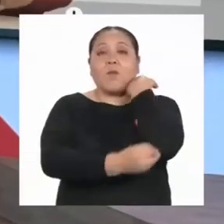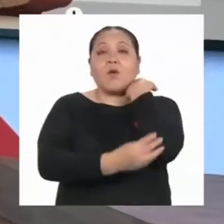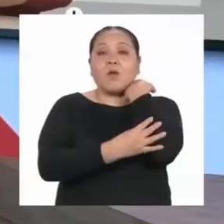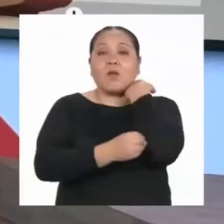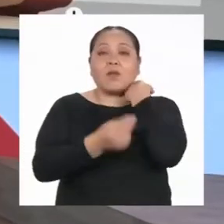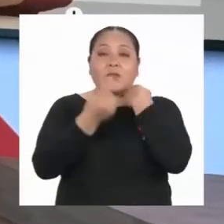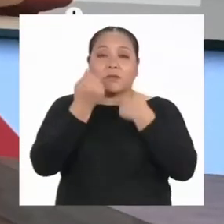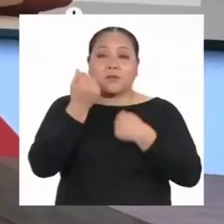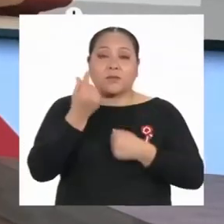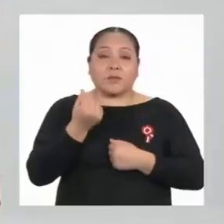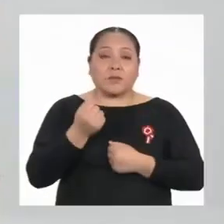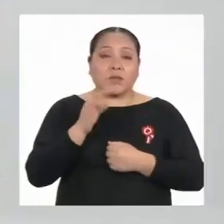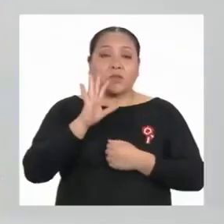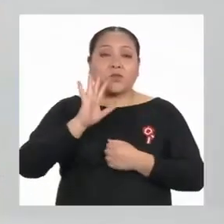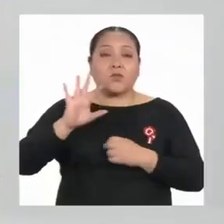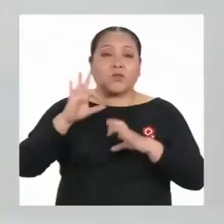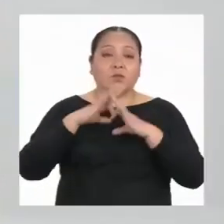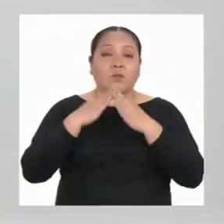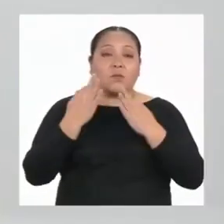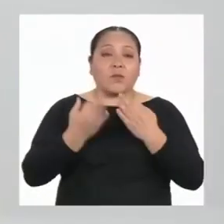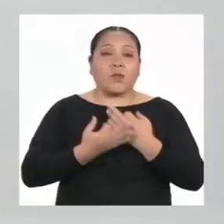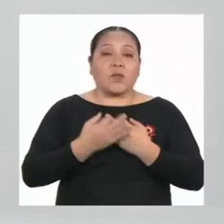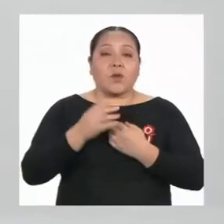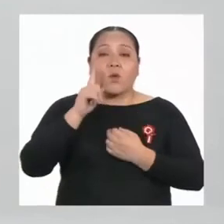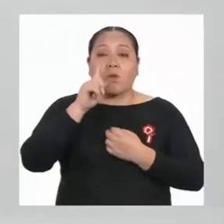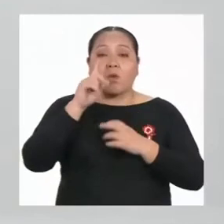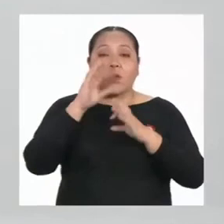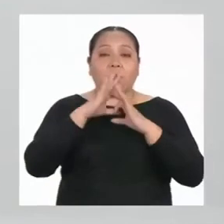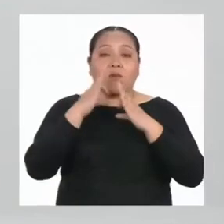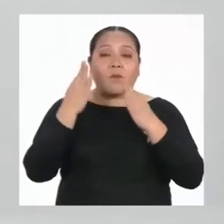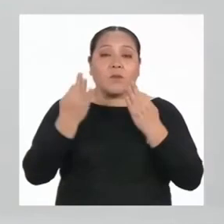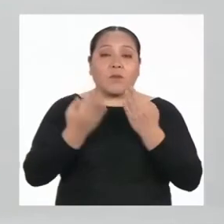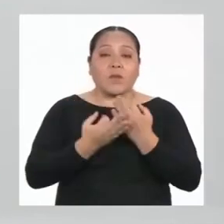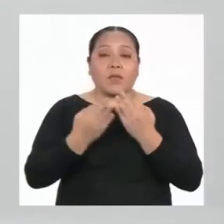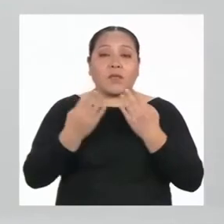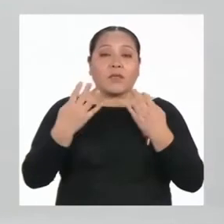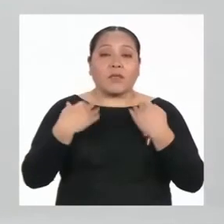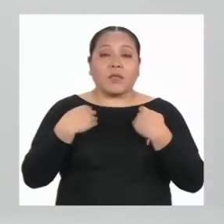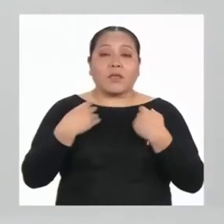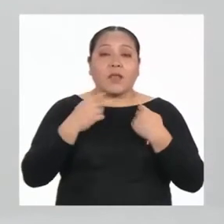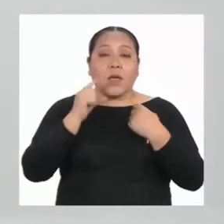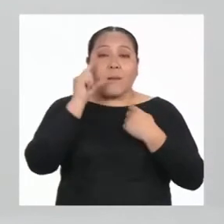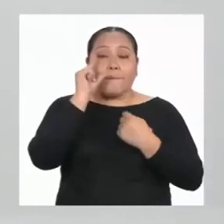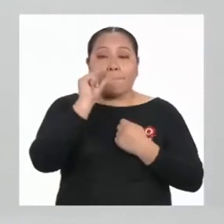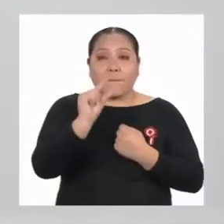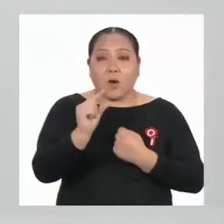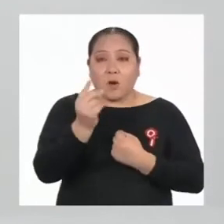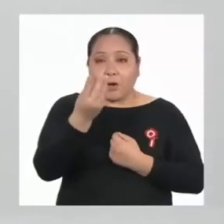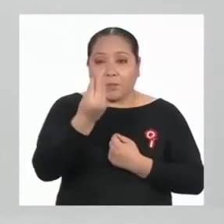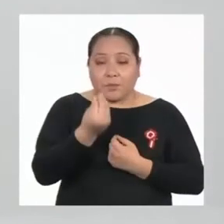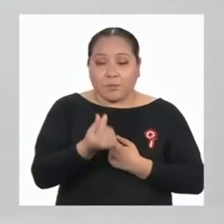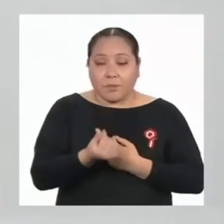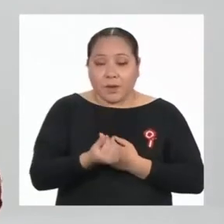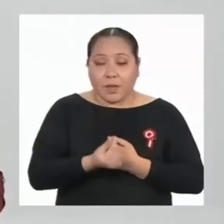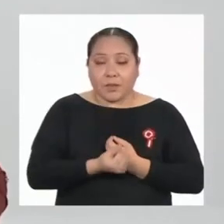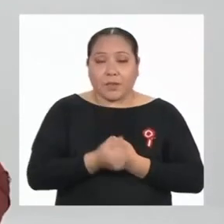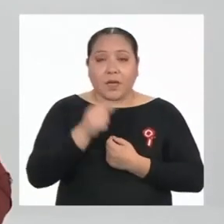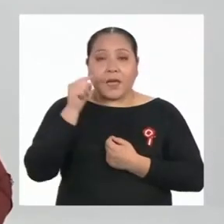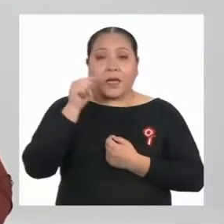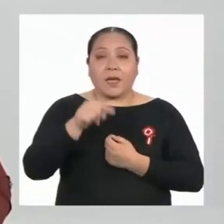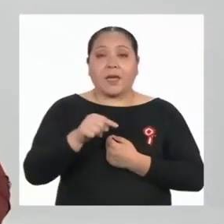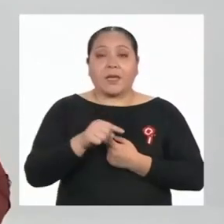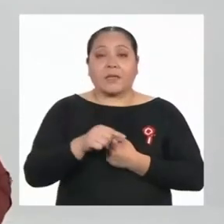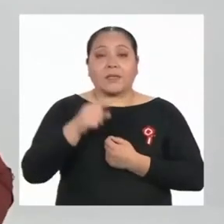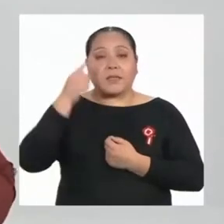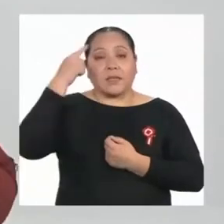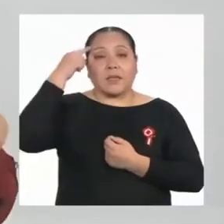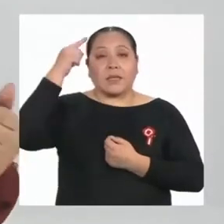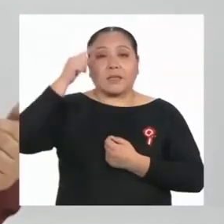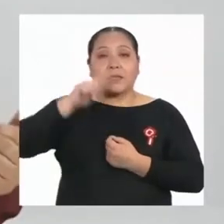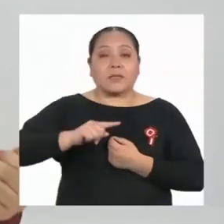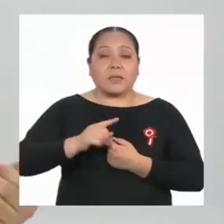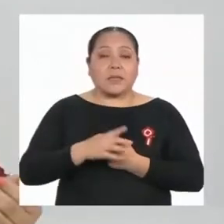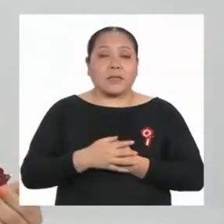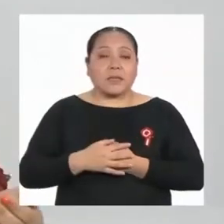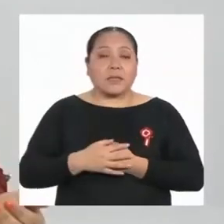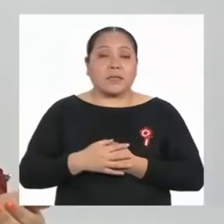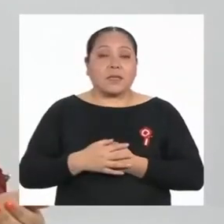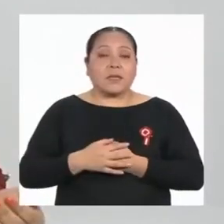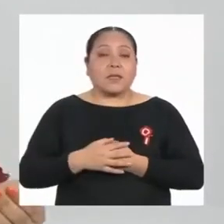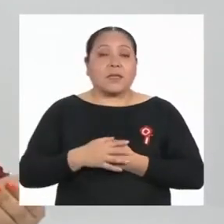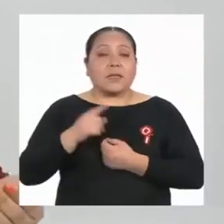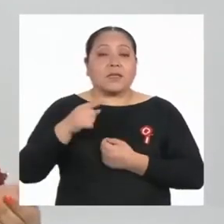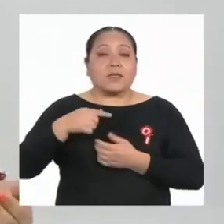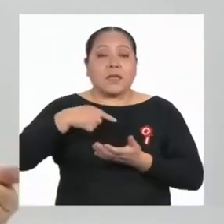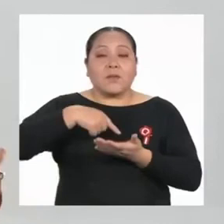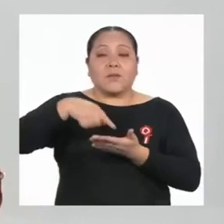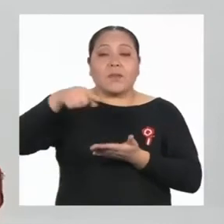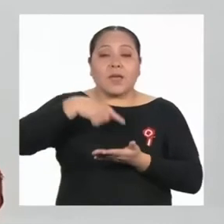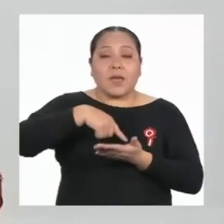monetaria de las familias. Cuando una familia tiene pocos recursos, ésta debe decidir si enviar a